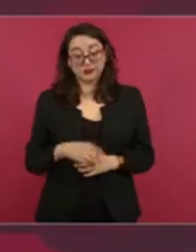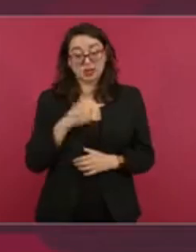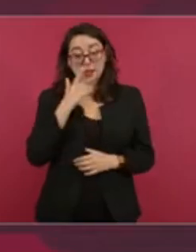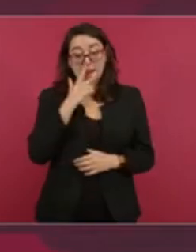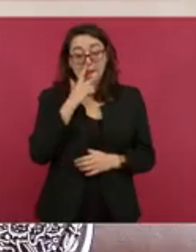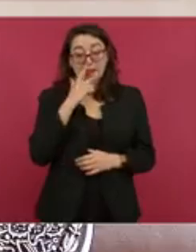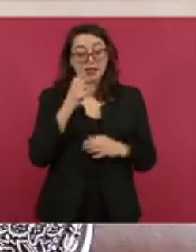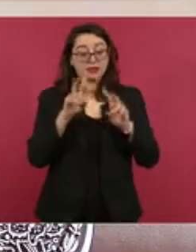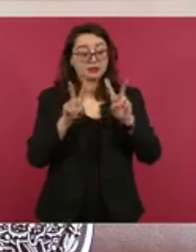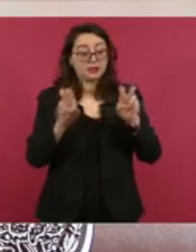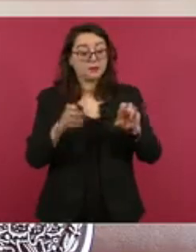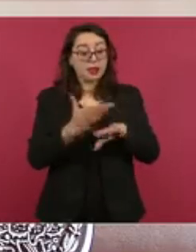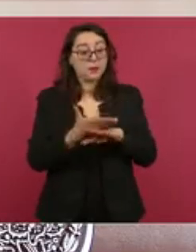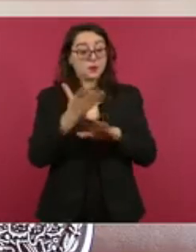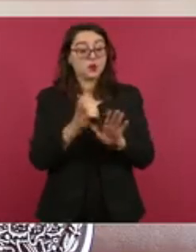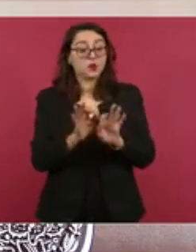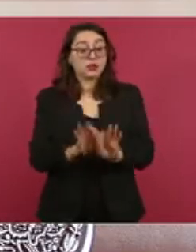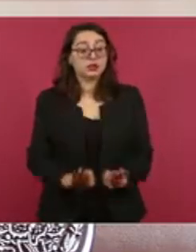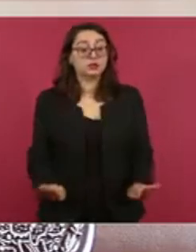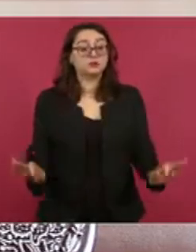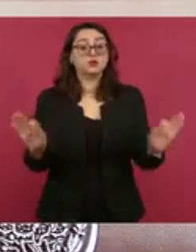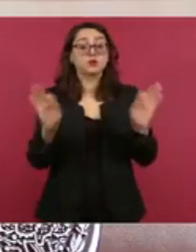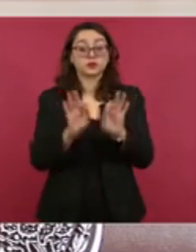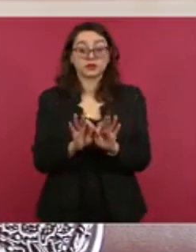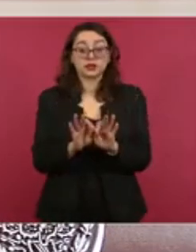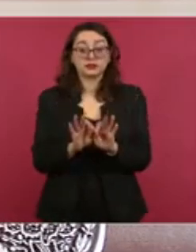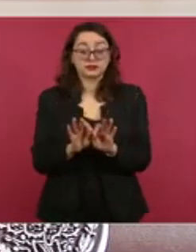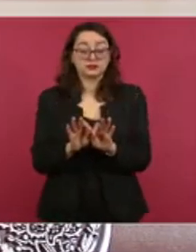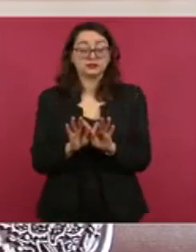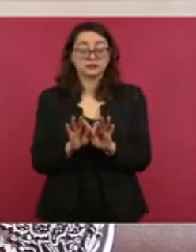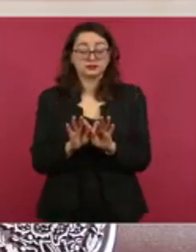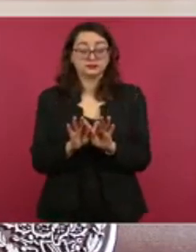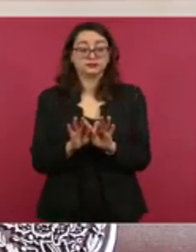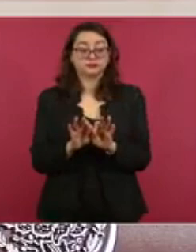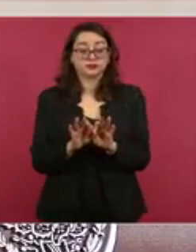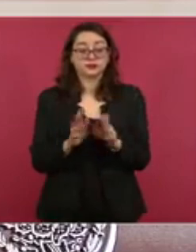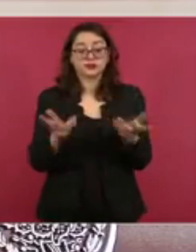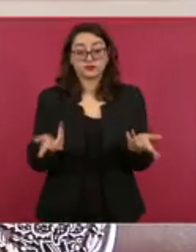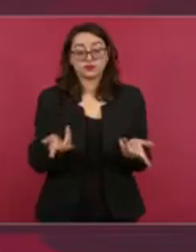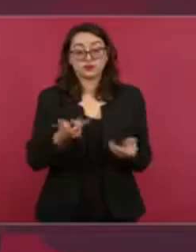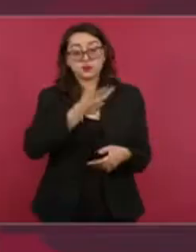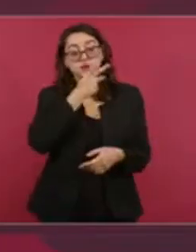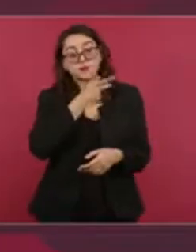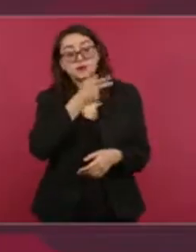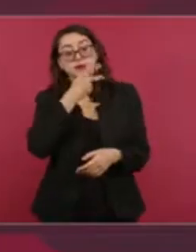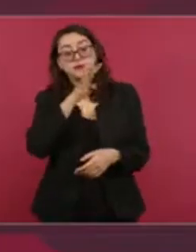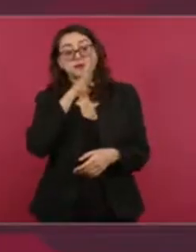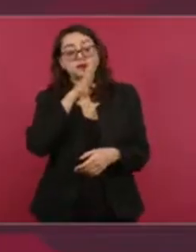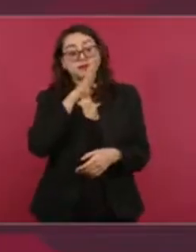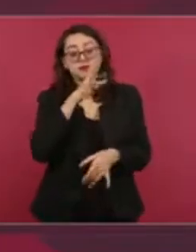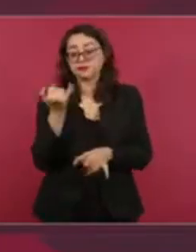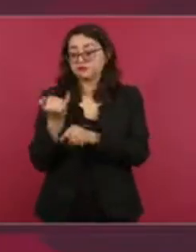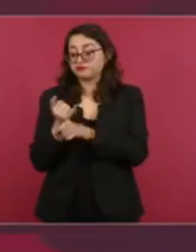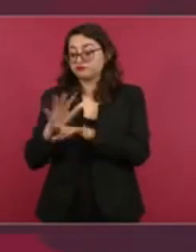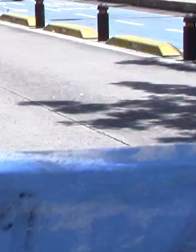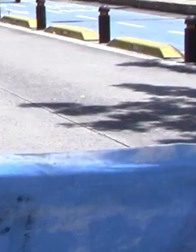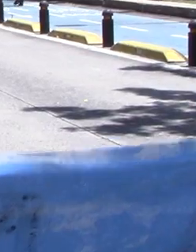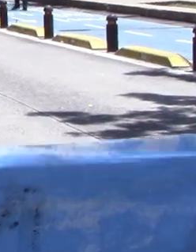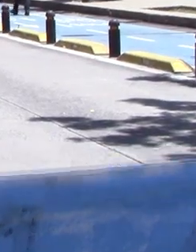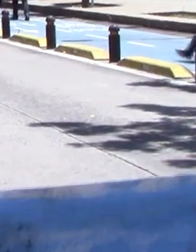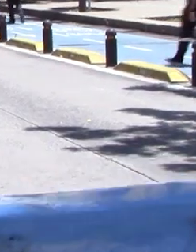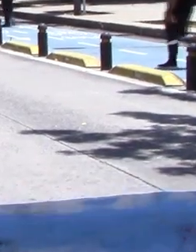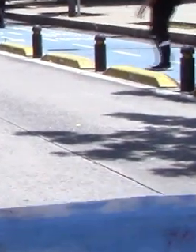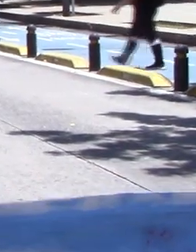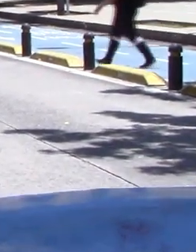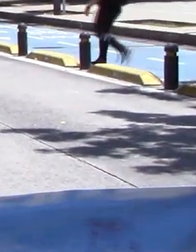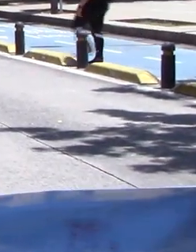El presidente de México, Andrés Manuel López Obrador, reiteró su compromiso de entregar toda la información relevante sobre el caso de los